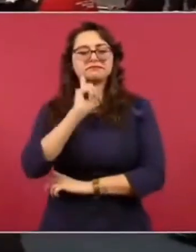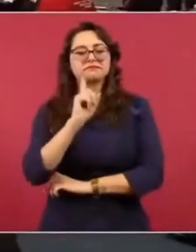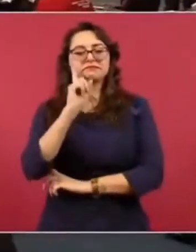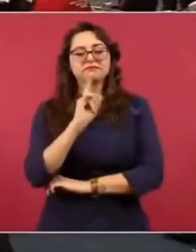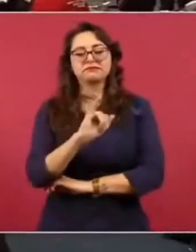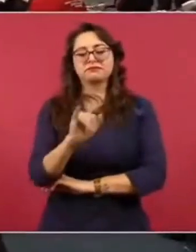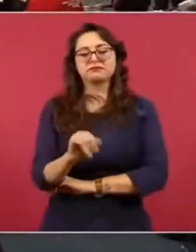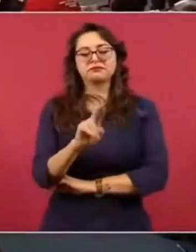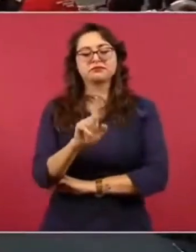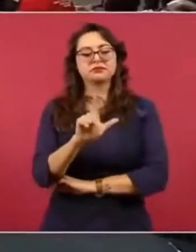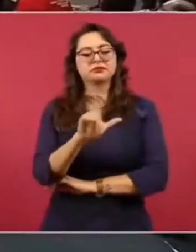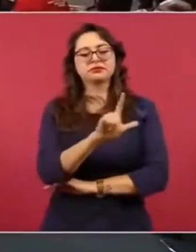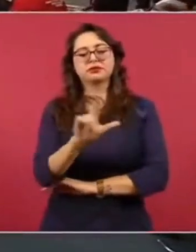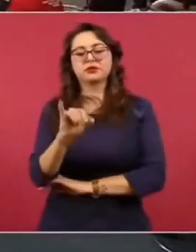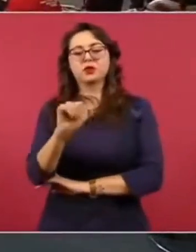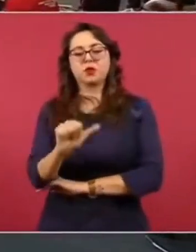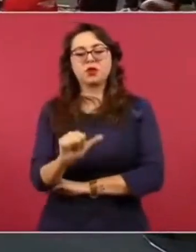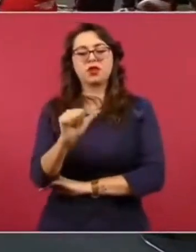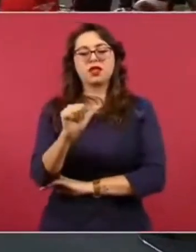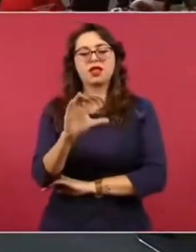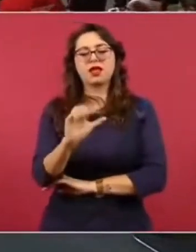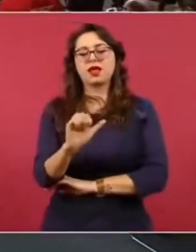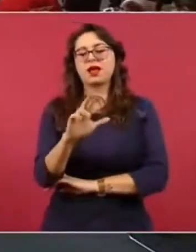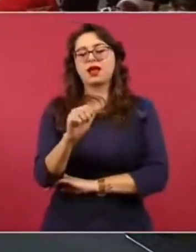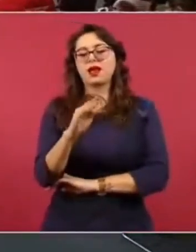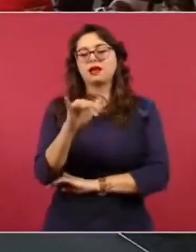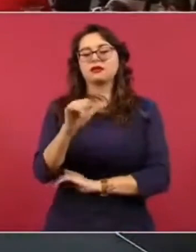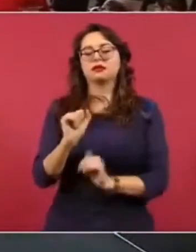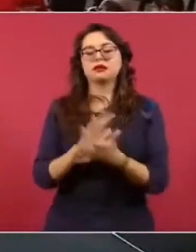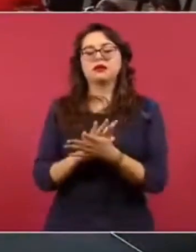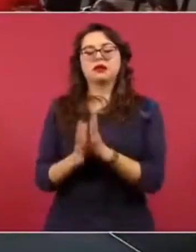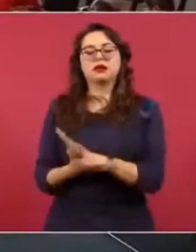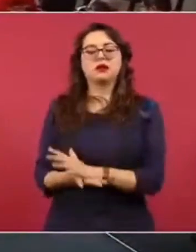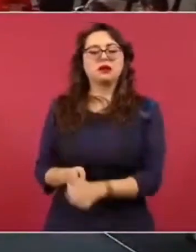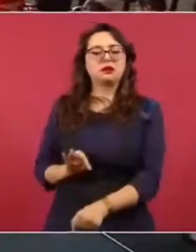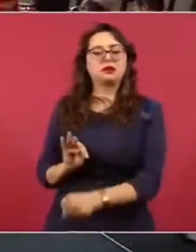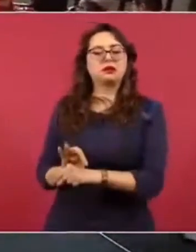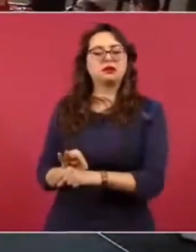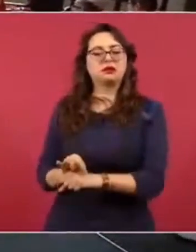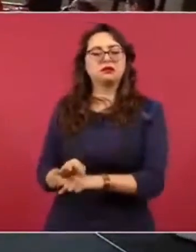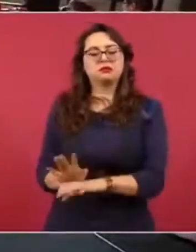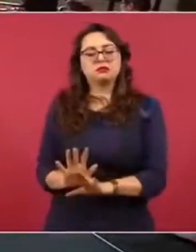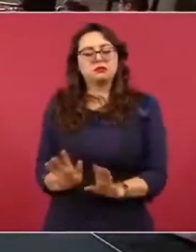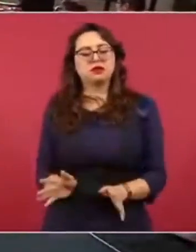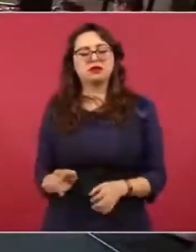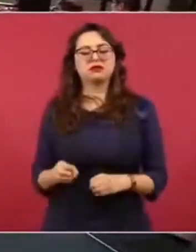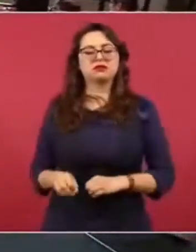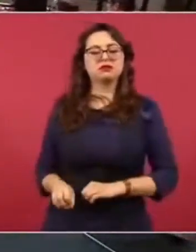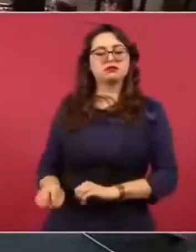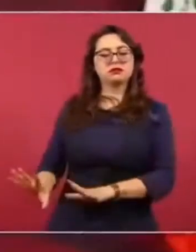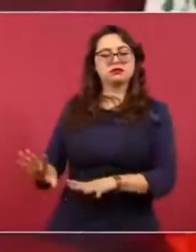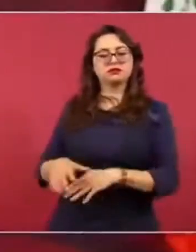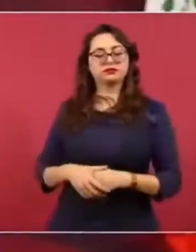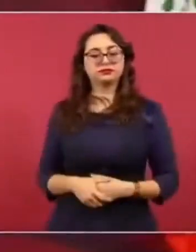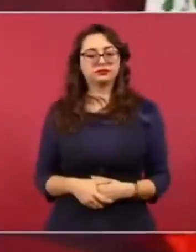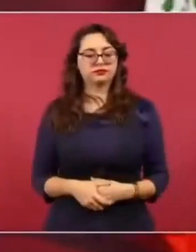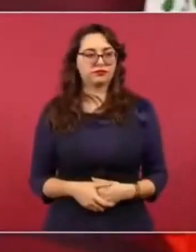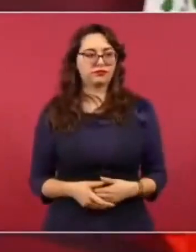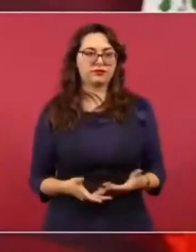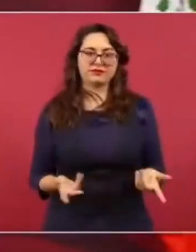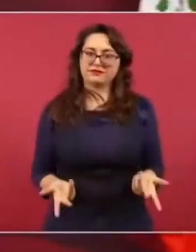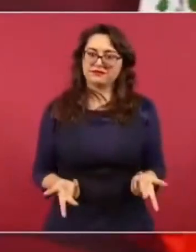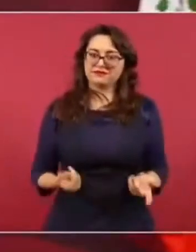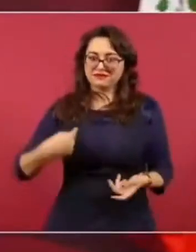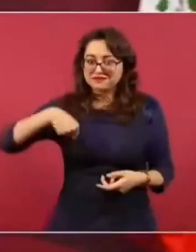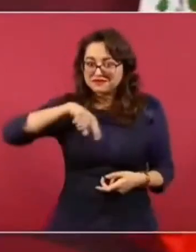les ofrecimos, a ver, que tienen como 2.500 hectáreas